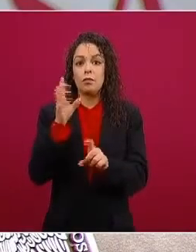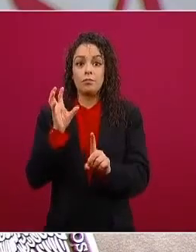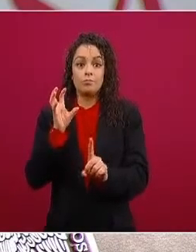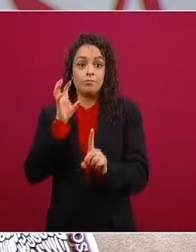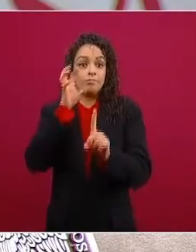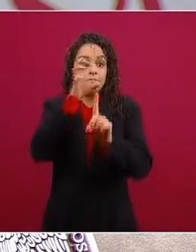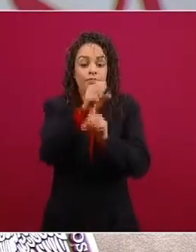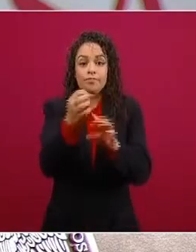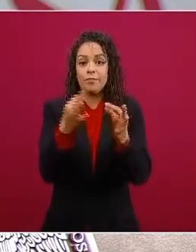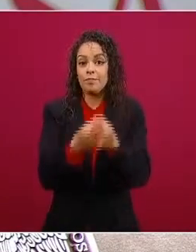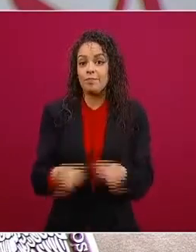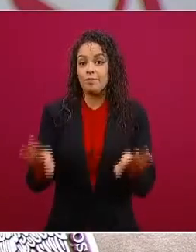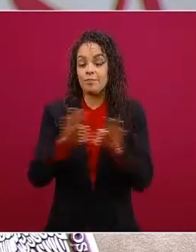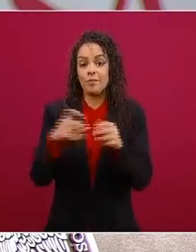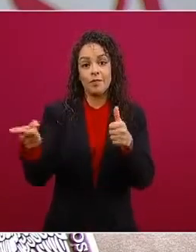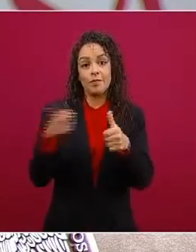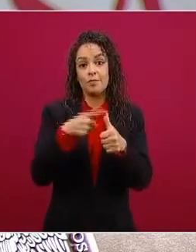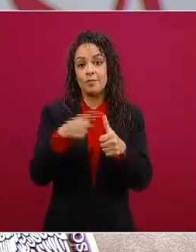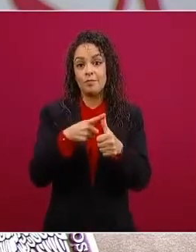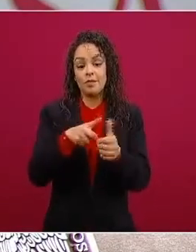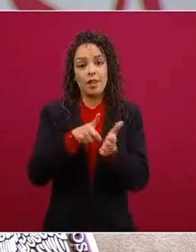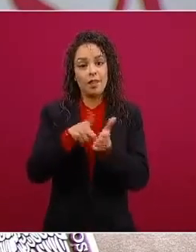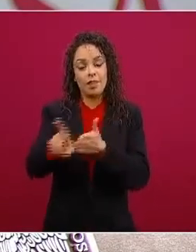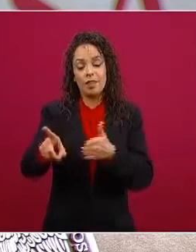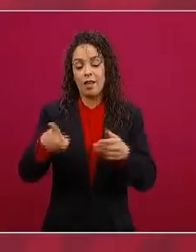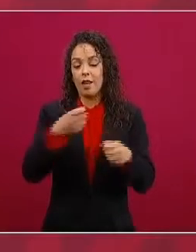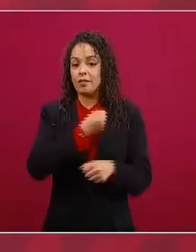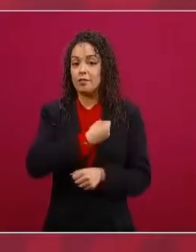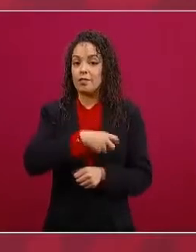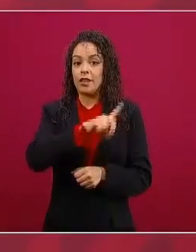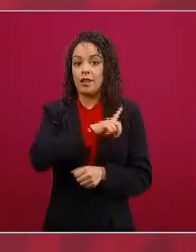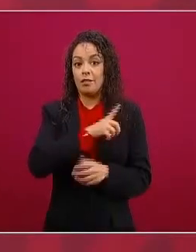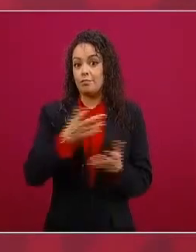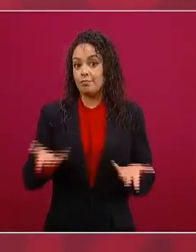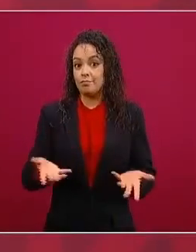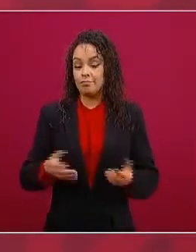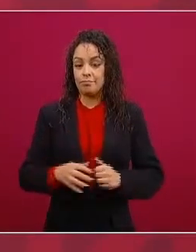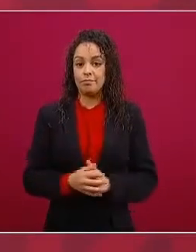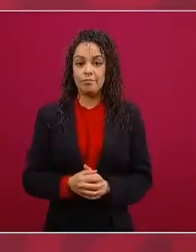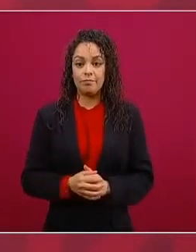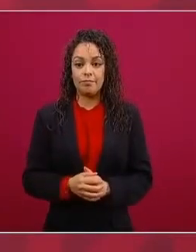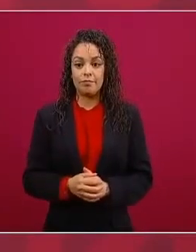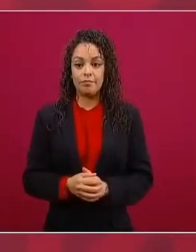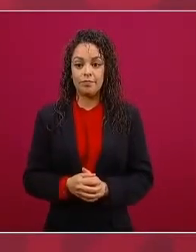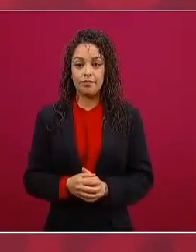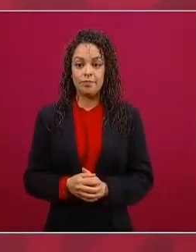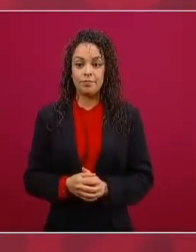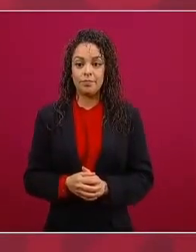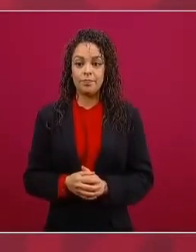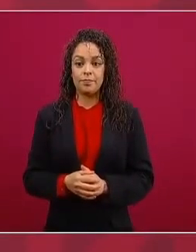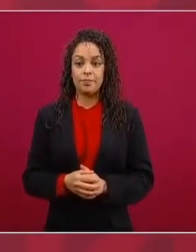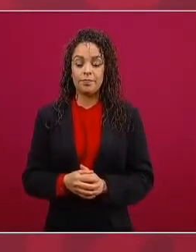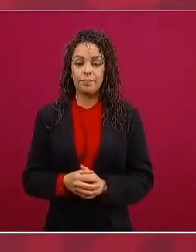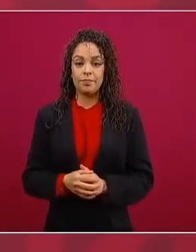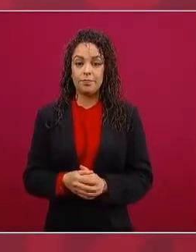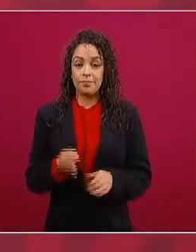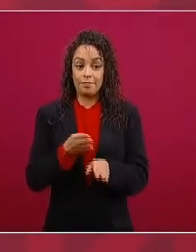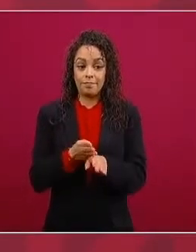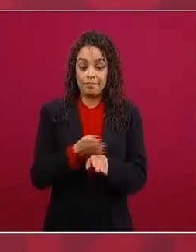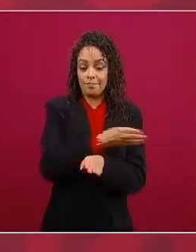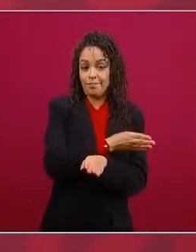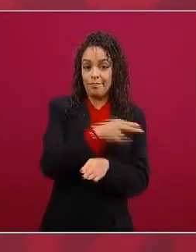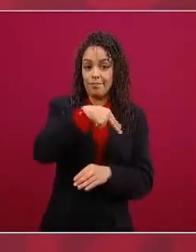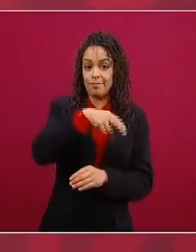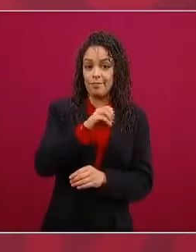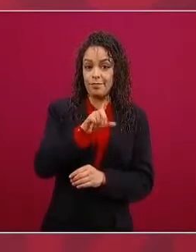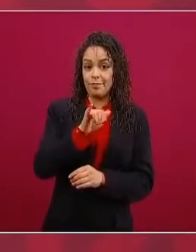una de las cosas mal del modelo neoliberal entre muchas